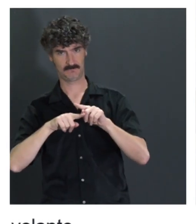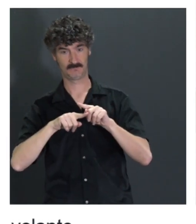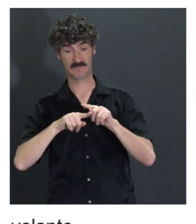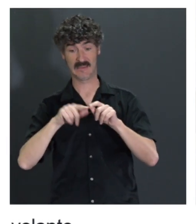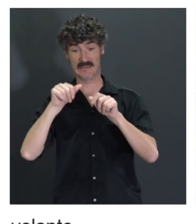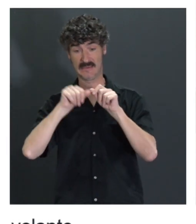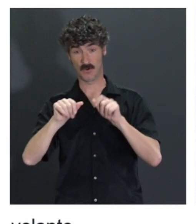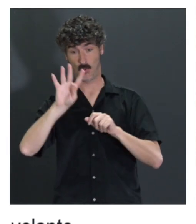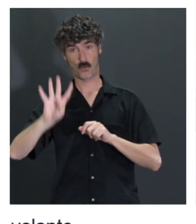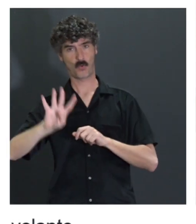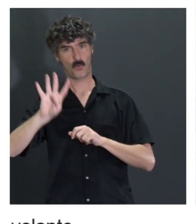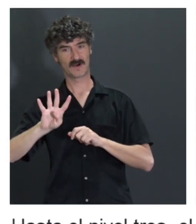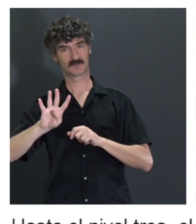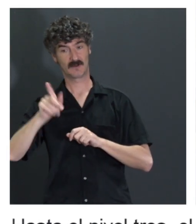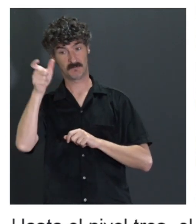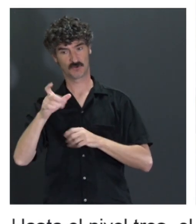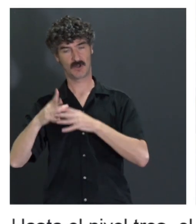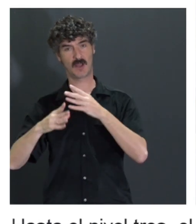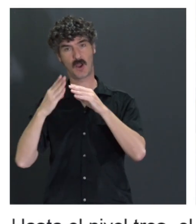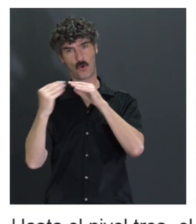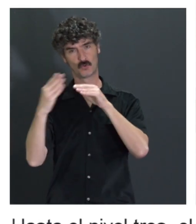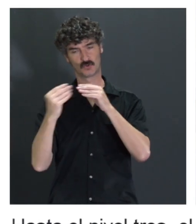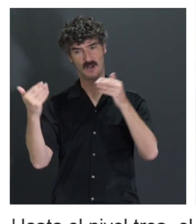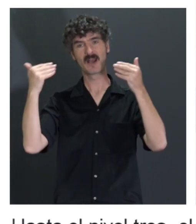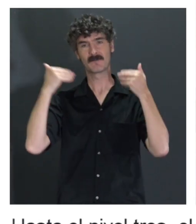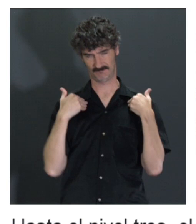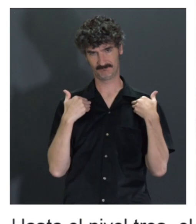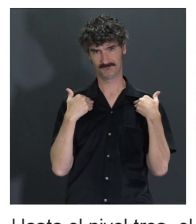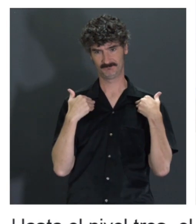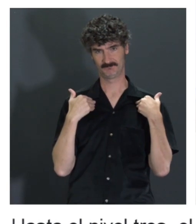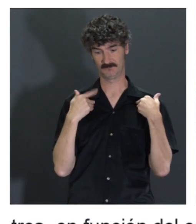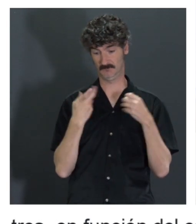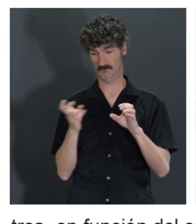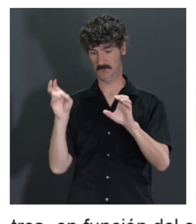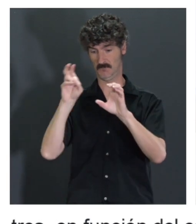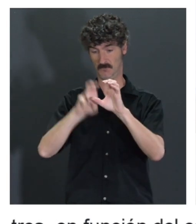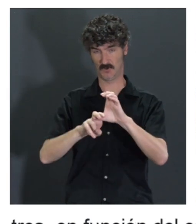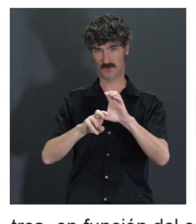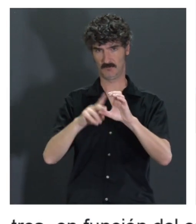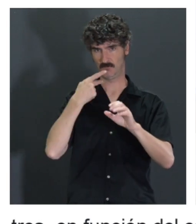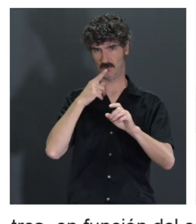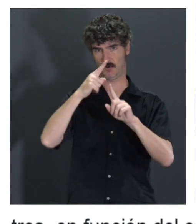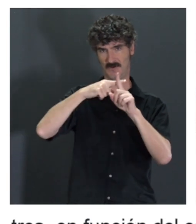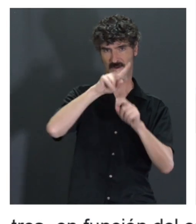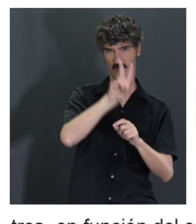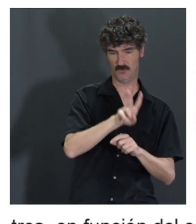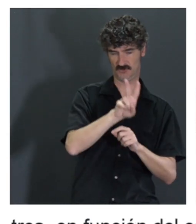Es a partir del cuarto cuando el usuario ya no es responsable. Entonces, si tú te montas en un vehículo que tiene nivel 2 que es